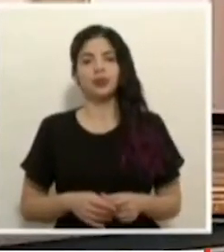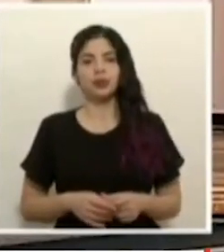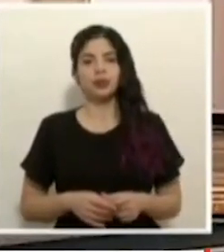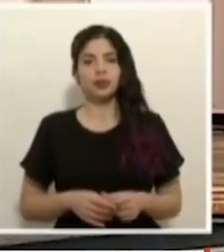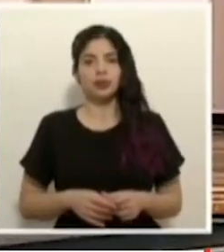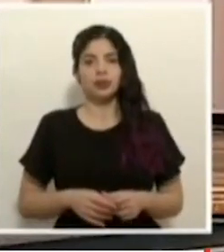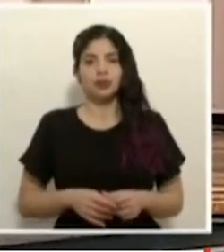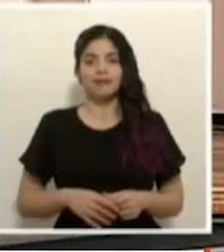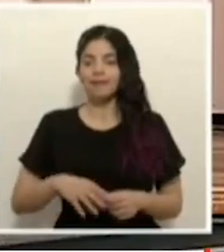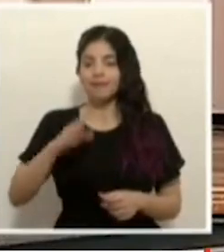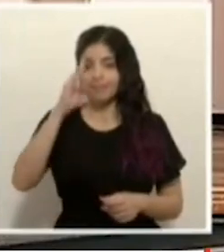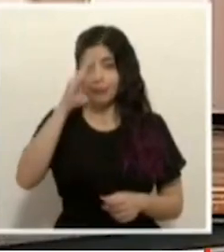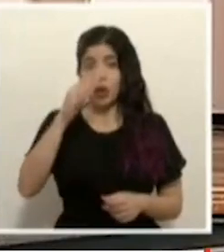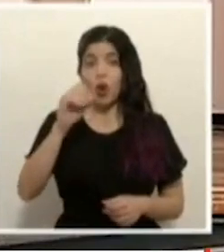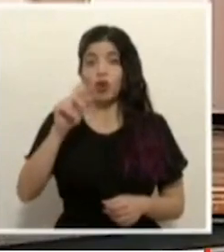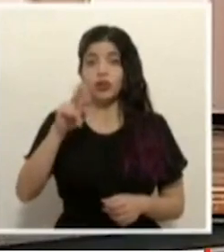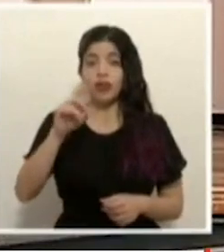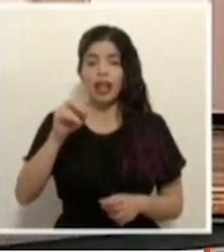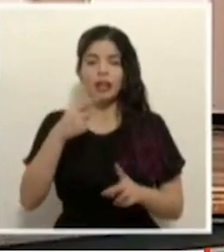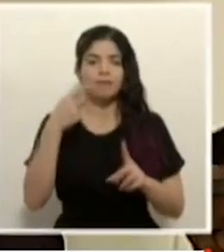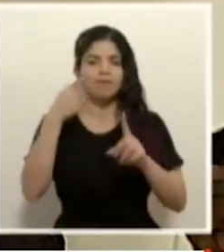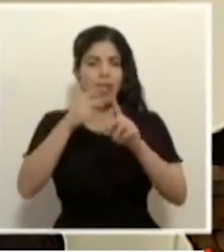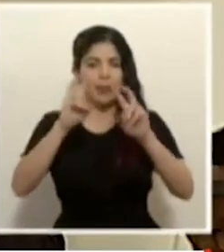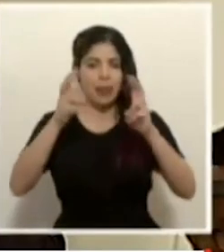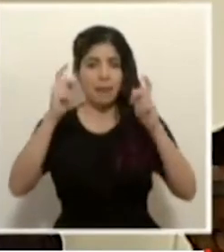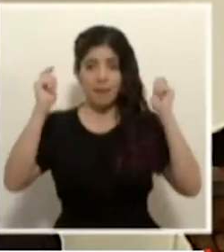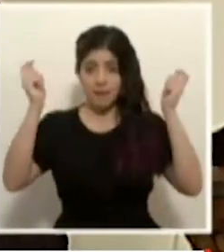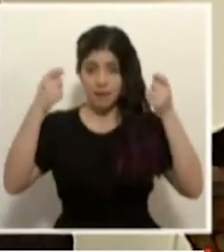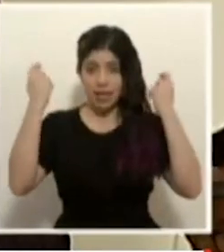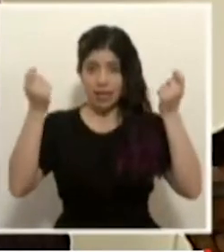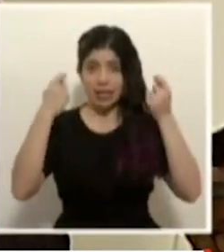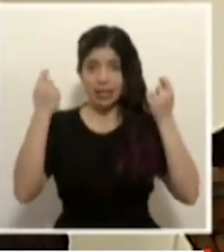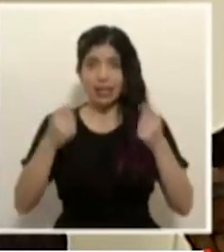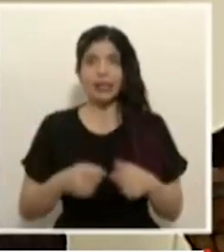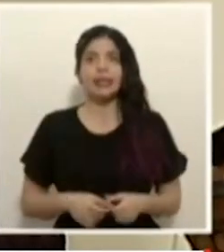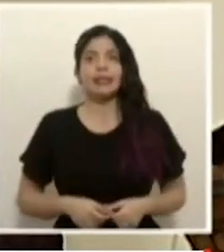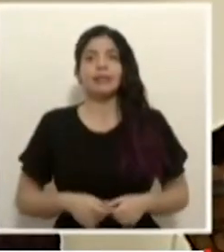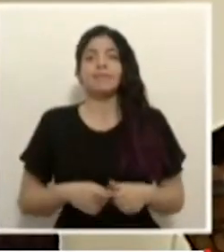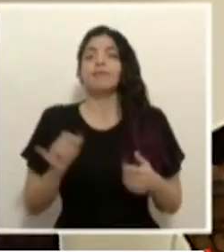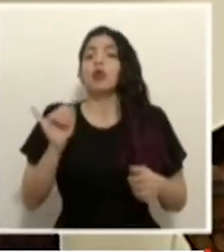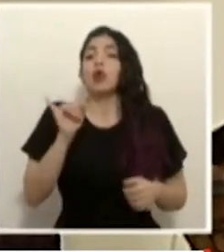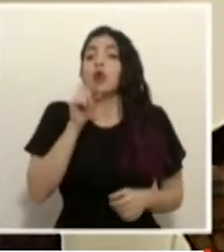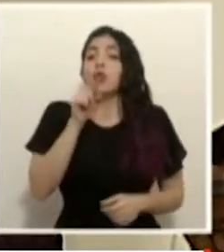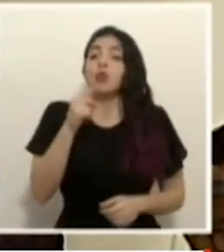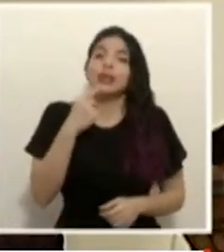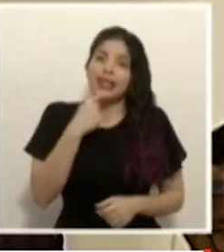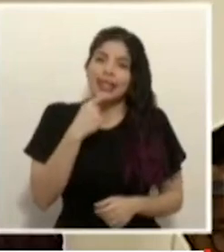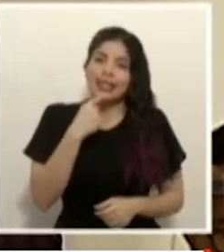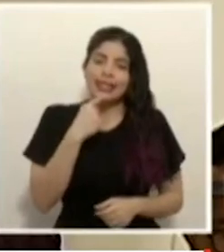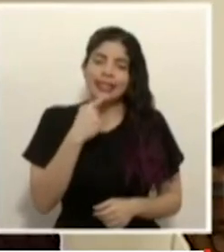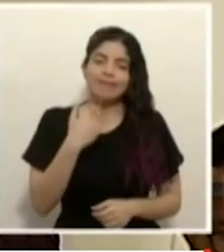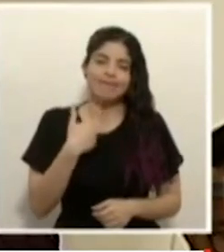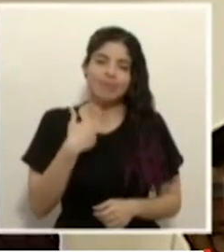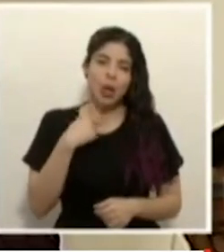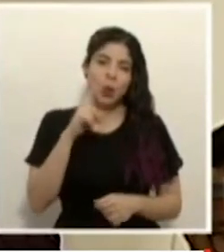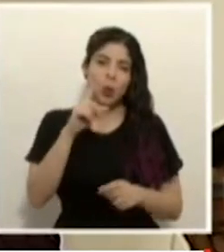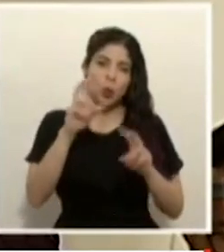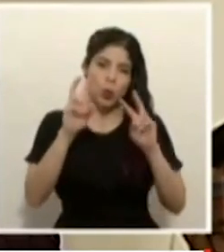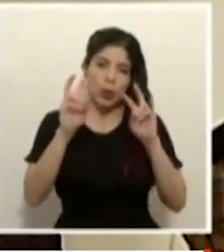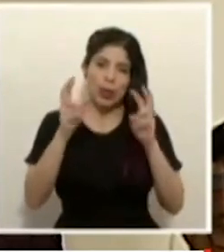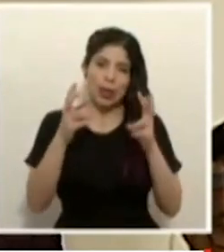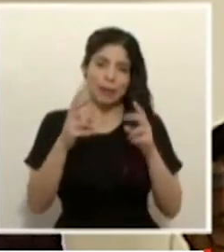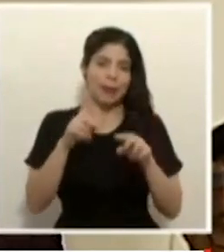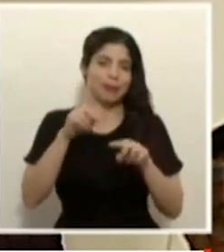si don Osvaldo con respecto al tema de las fiestas como usted indica aquí hay un asunto que es